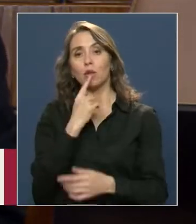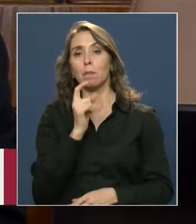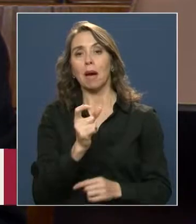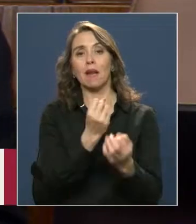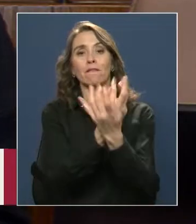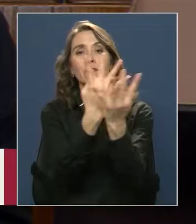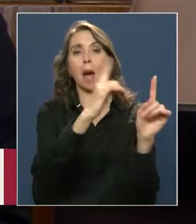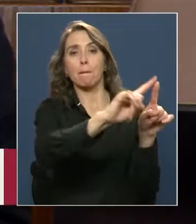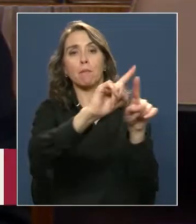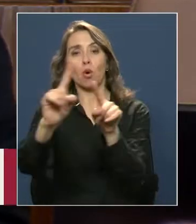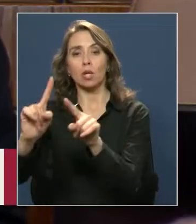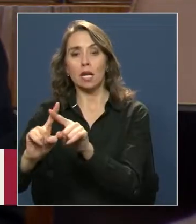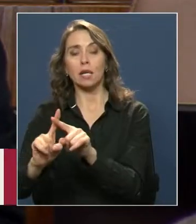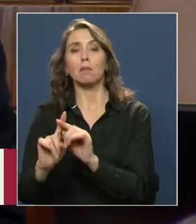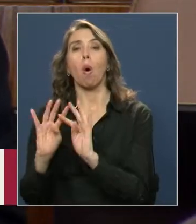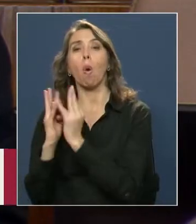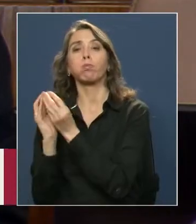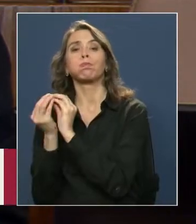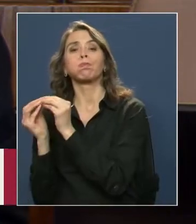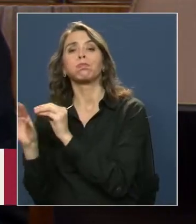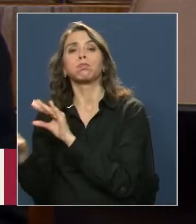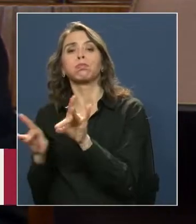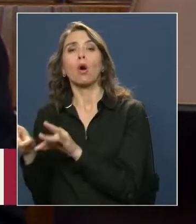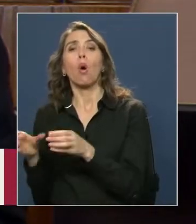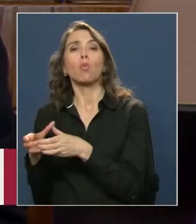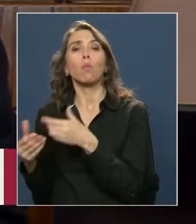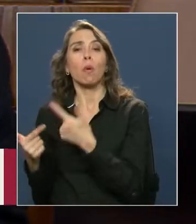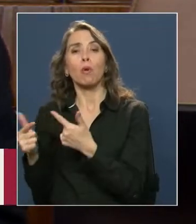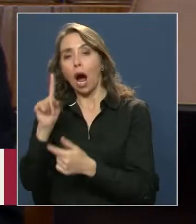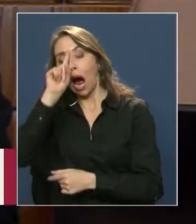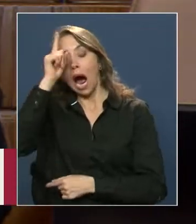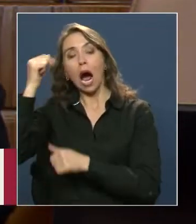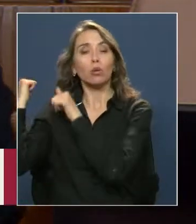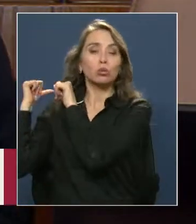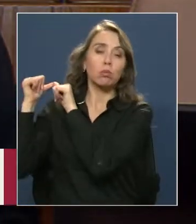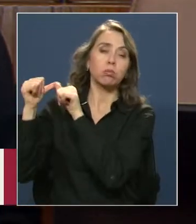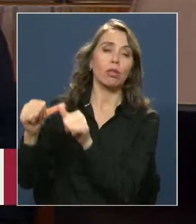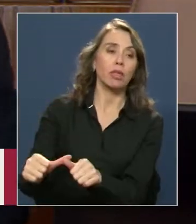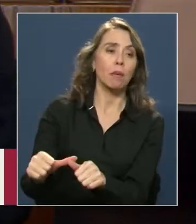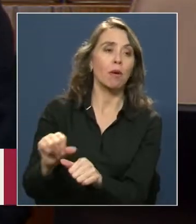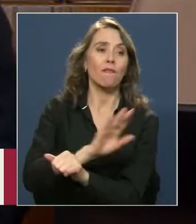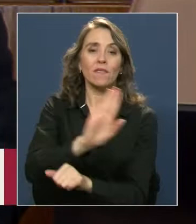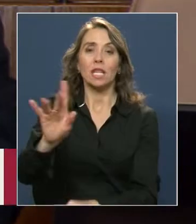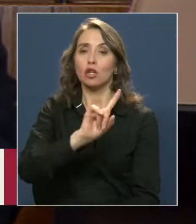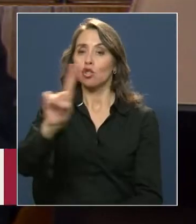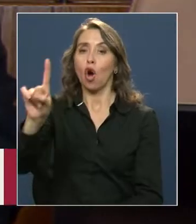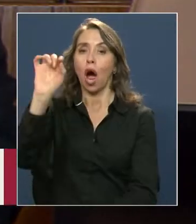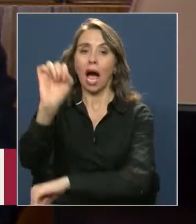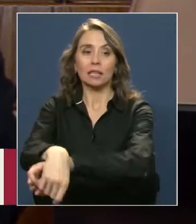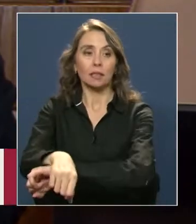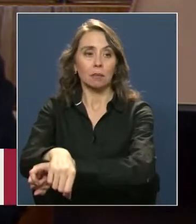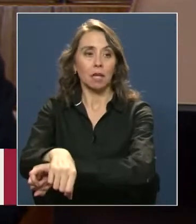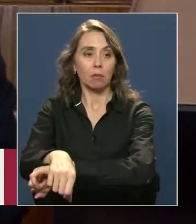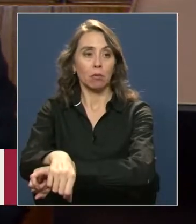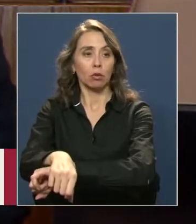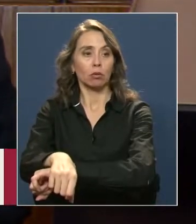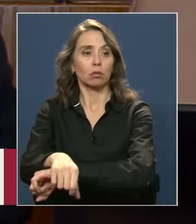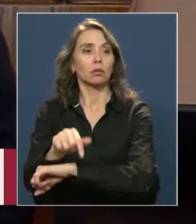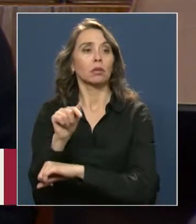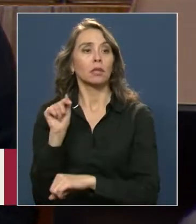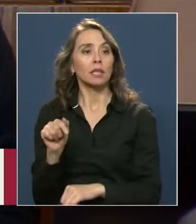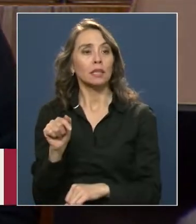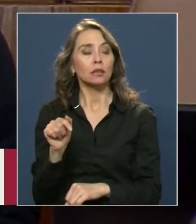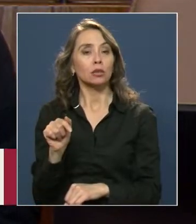con el cuoteo que hacen a puertas cerradas en acuerdos a los que estaban acostumbrados durante mucho tiempo, pero que ya no vamos a aceptar, es algo